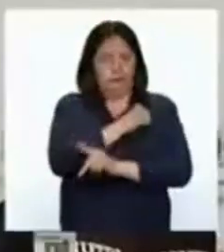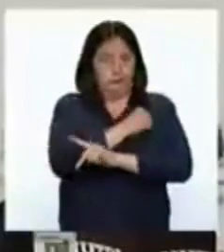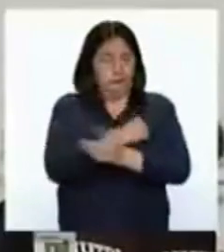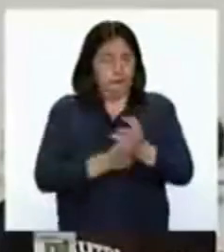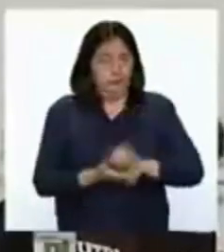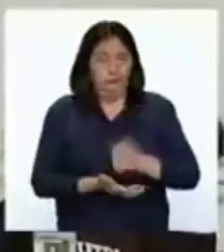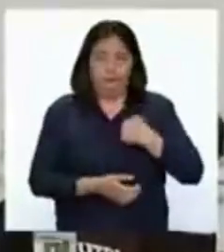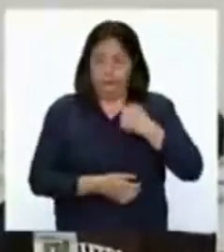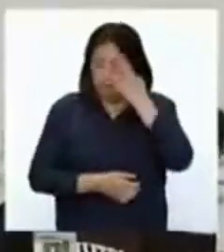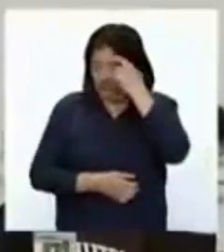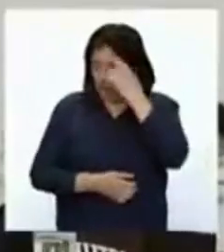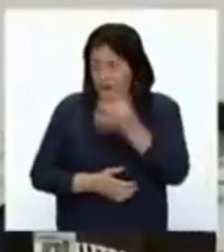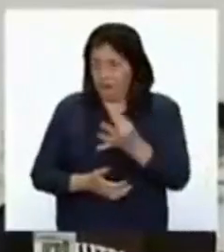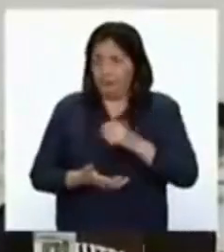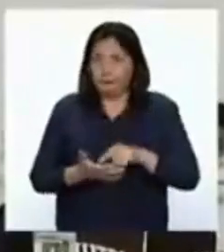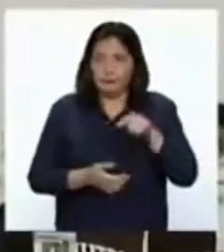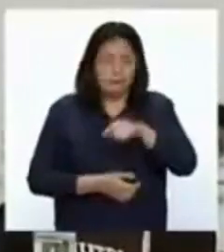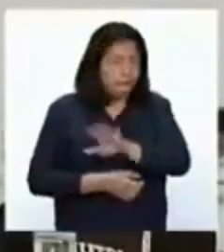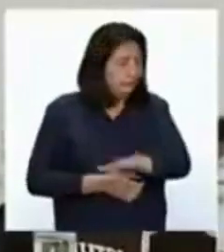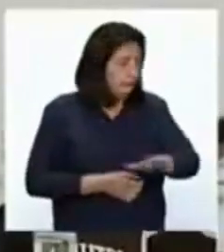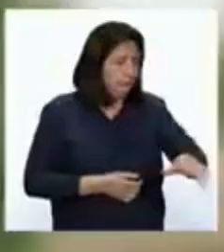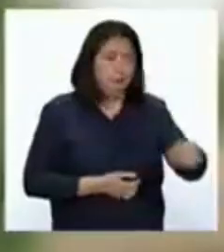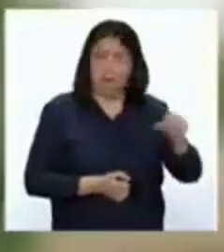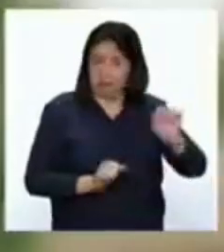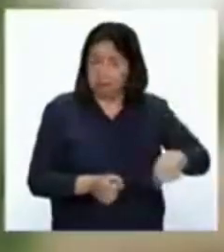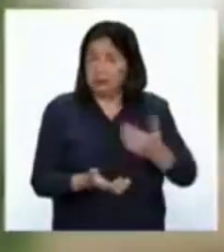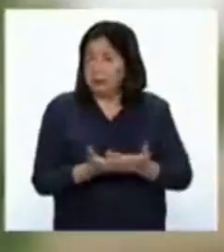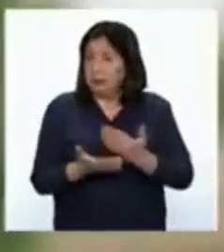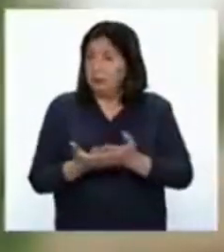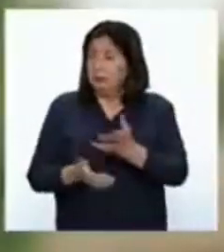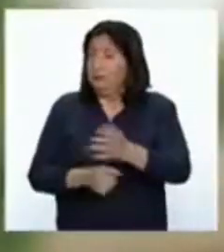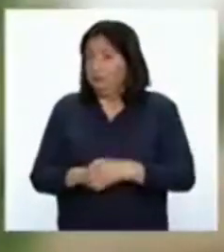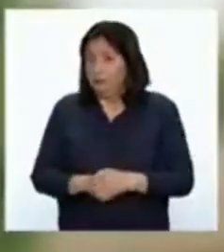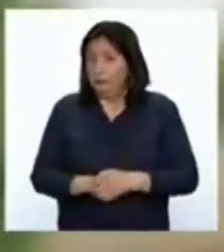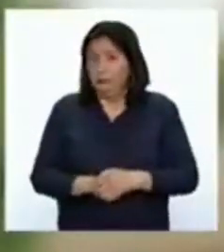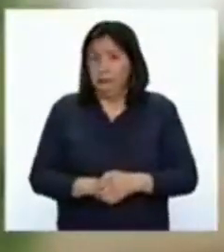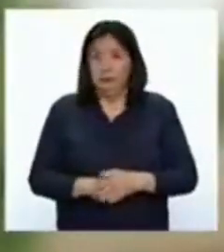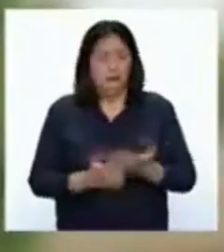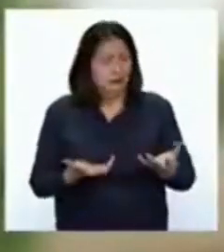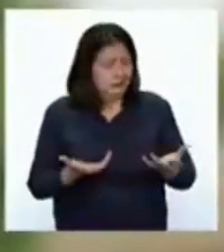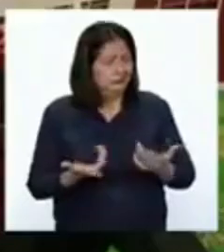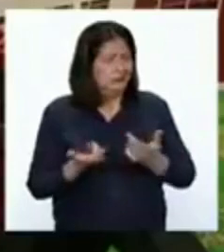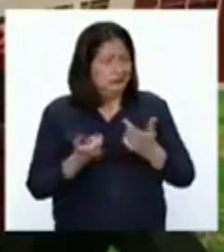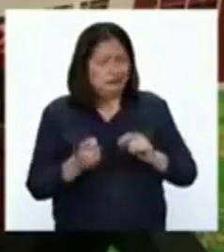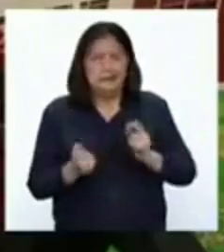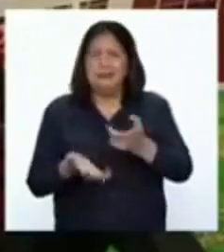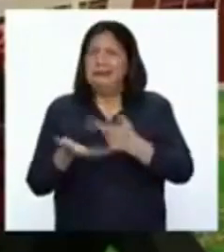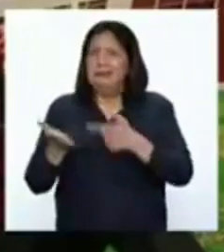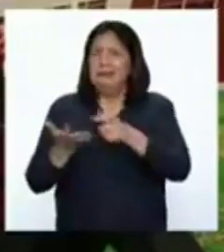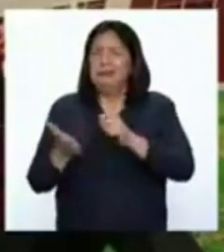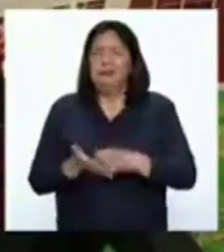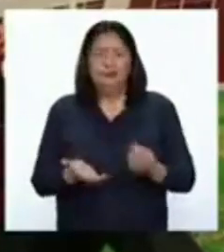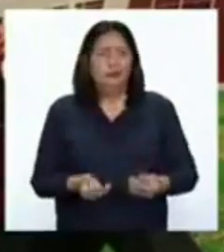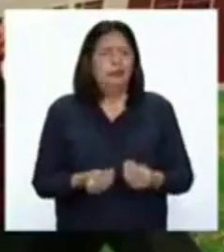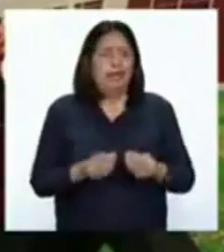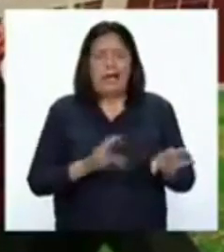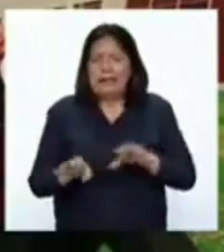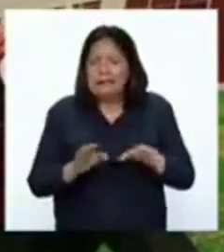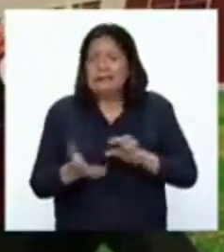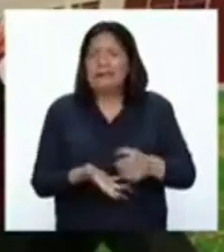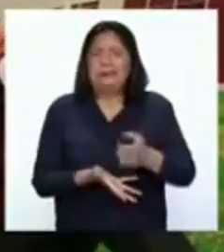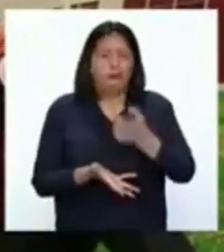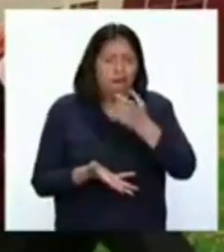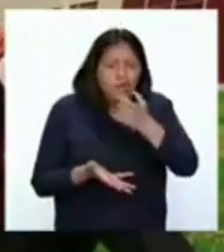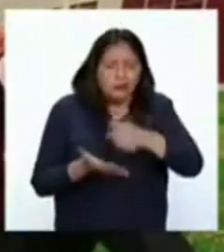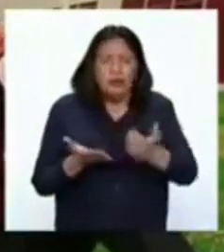Y creo que estos niños son prueba de ello. Quienes están tratando de sacar unos productos de innovación que